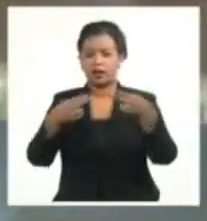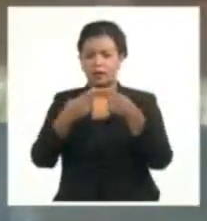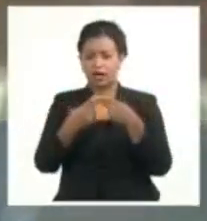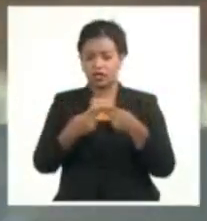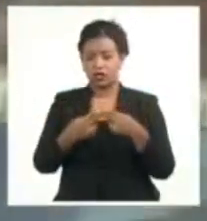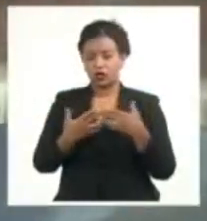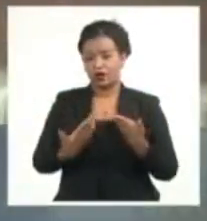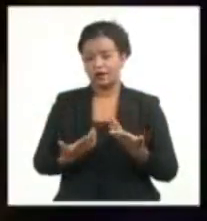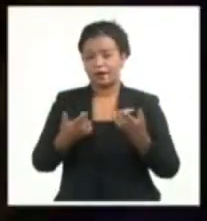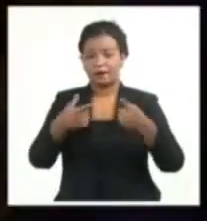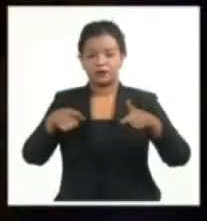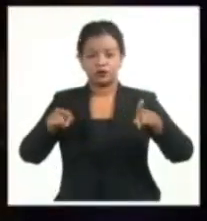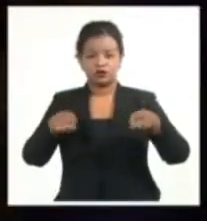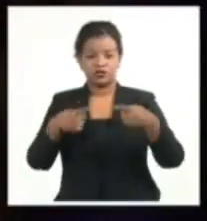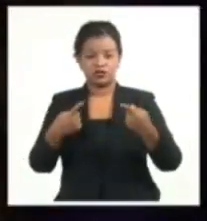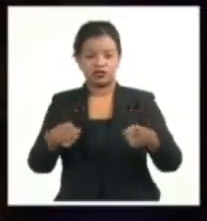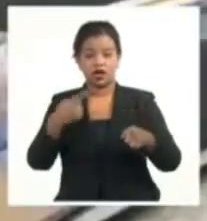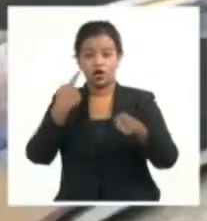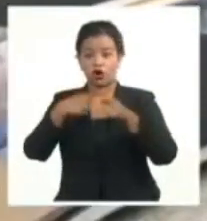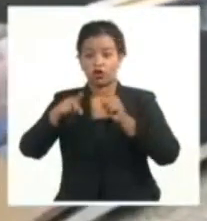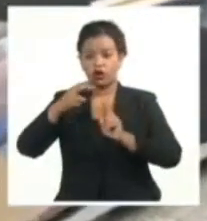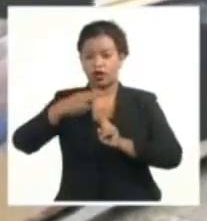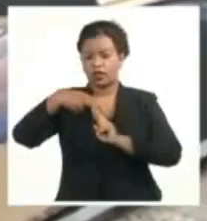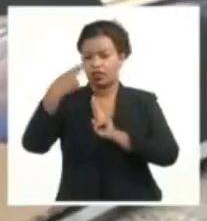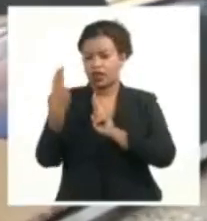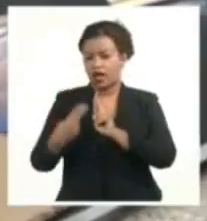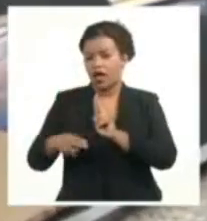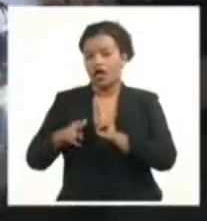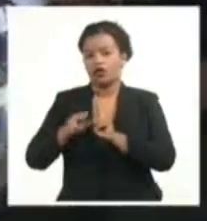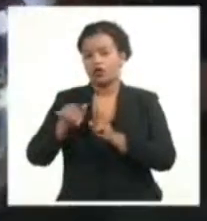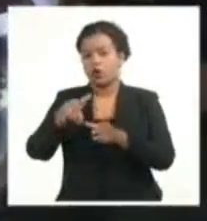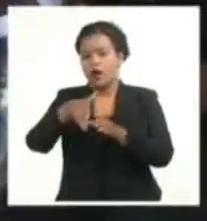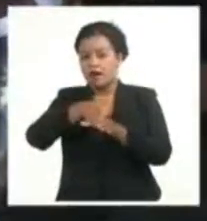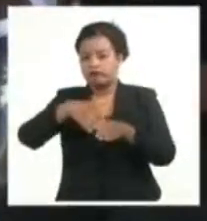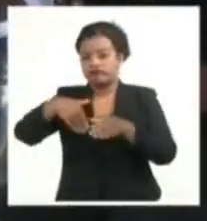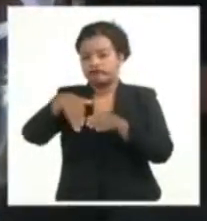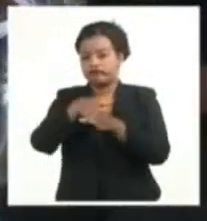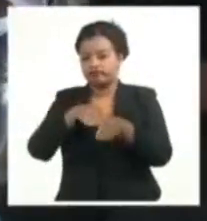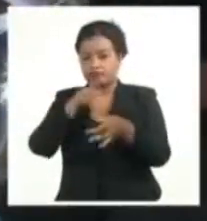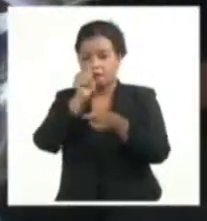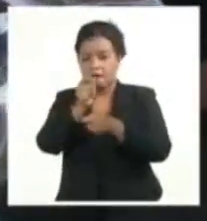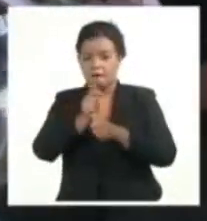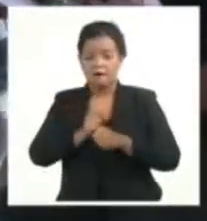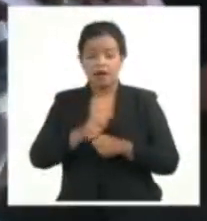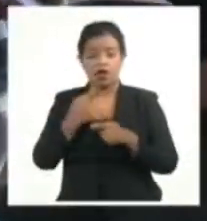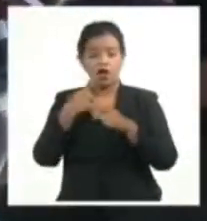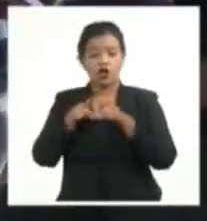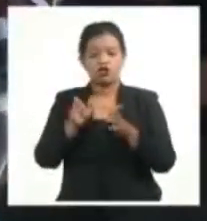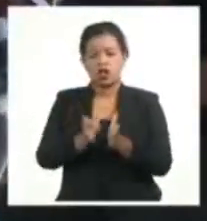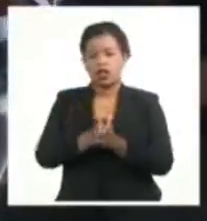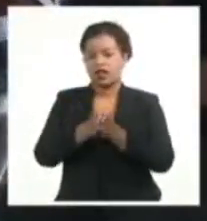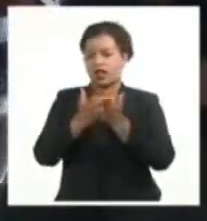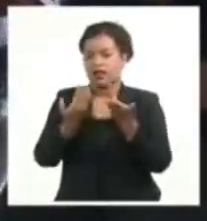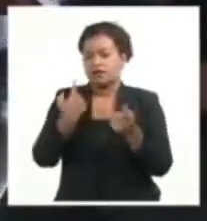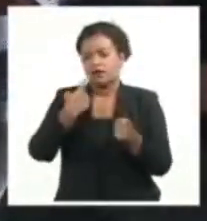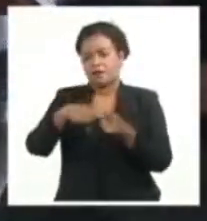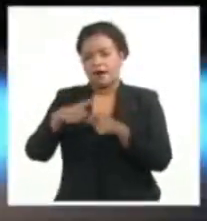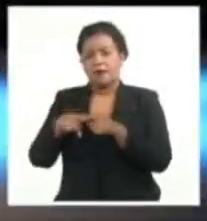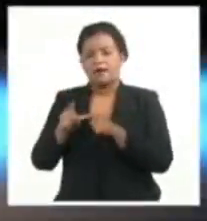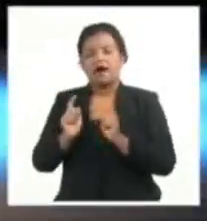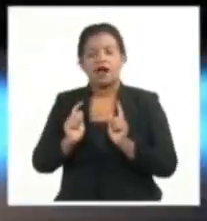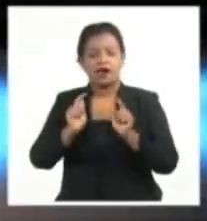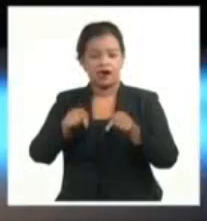los Consejos de las Artes Escénicas y las Artes Plásticas, el Centro del Libro, entre otras instituciones.